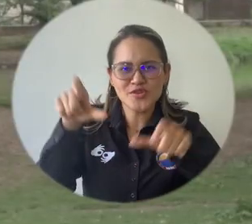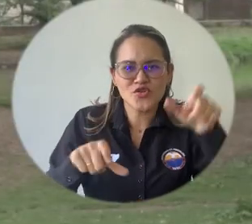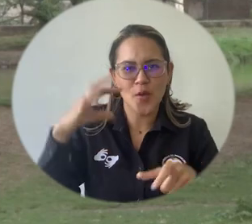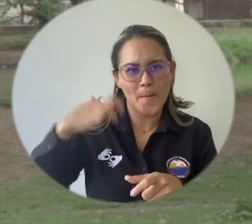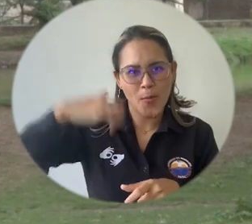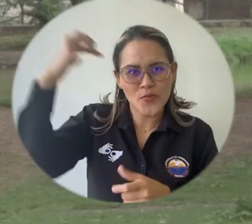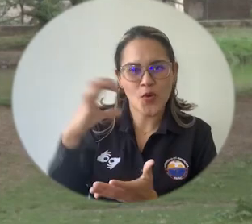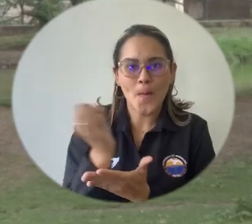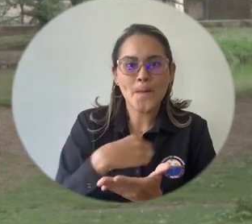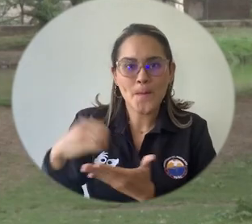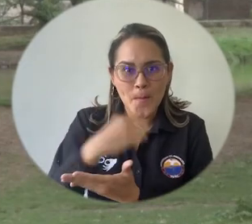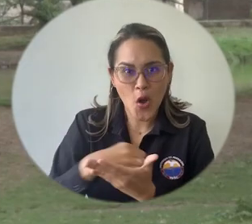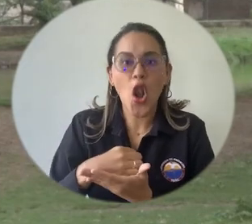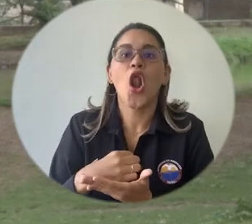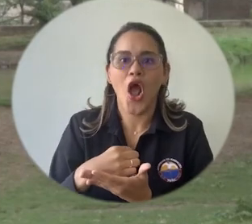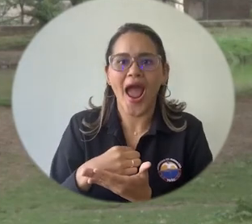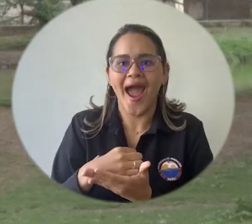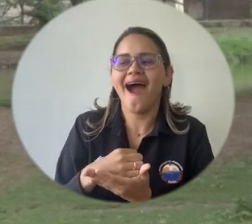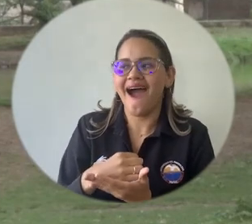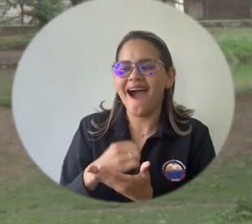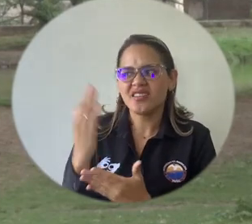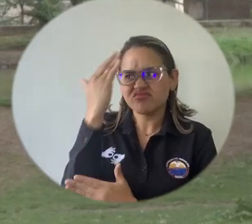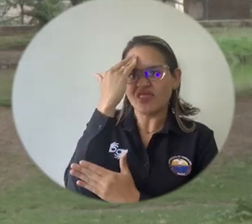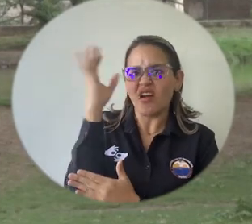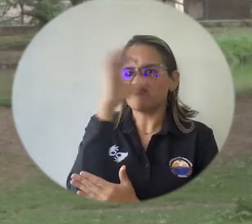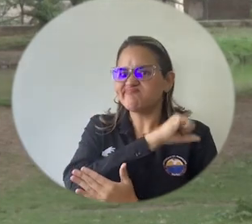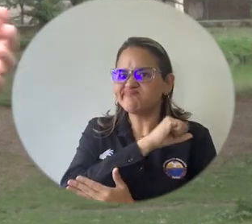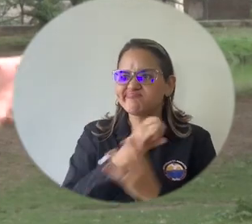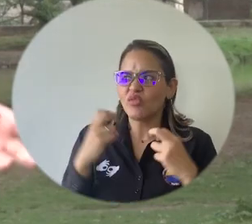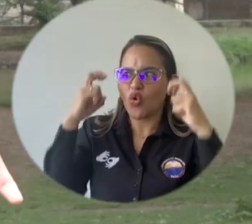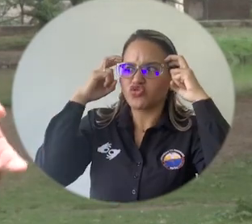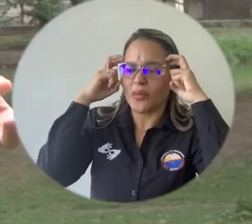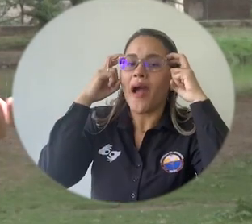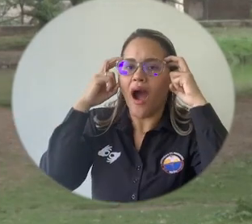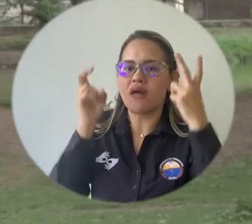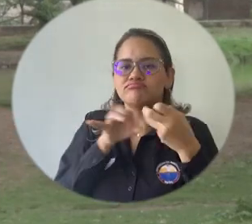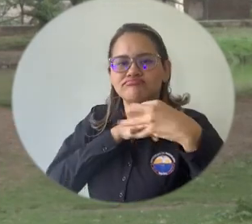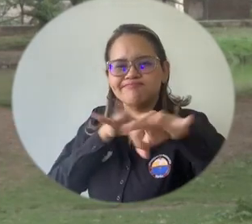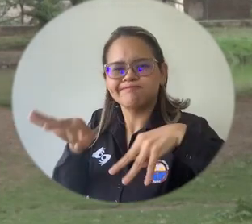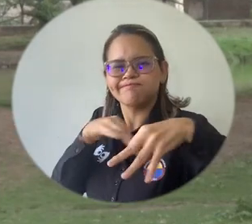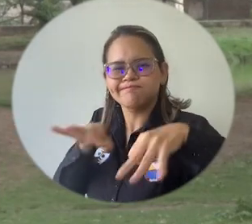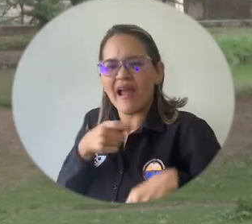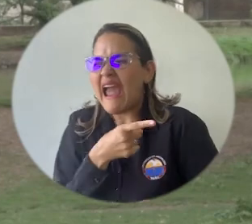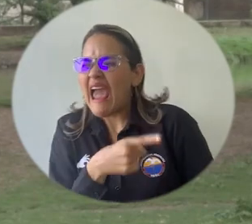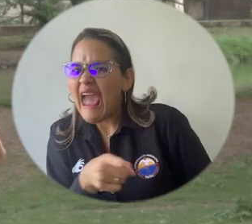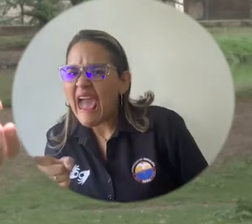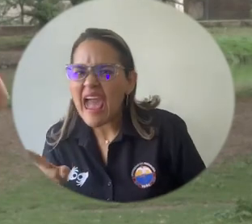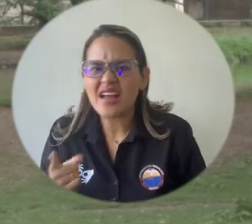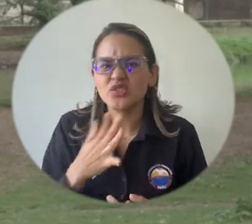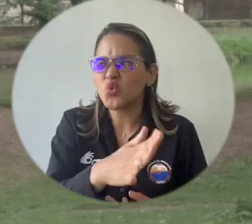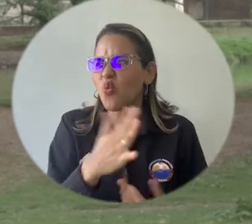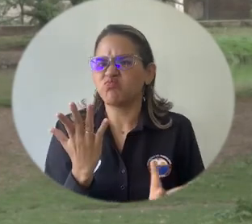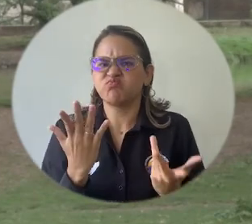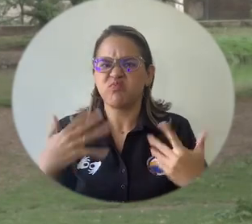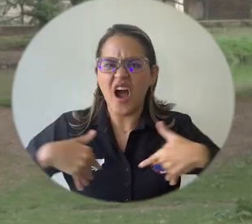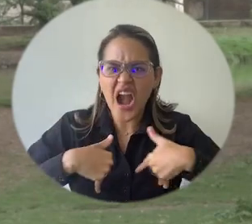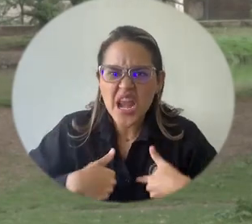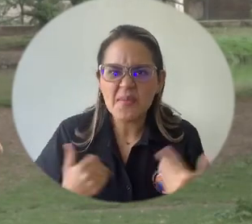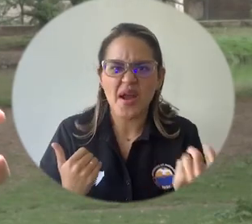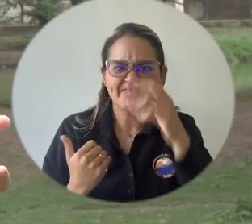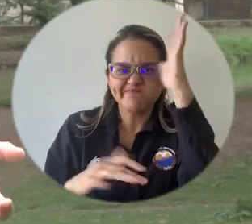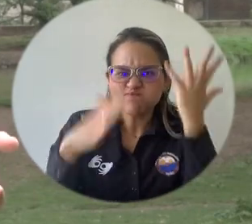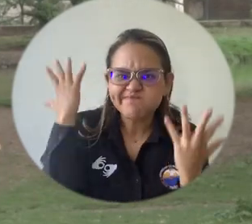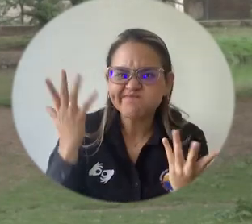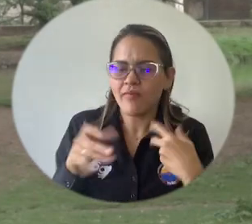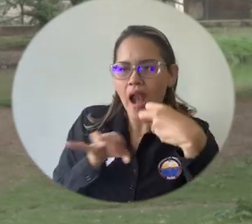biólogos que se encargan de lo que es dar a conocer las especies que conforman el ecosistema,